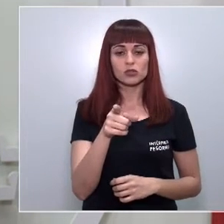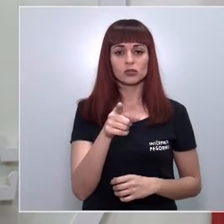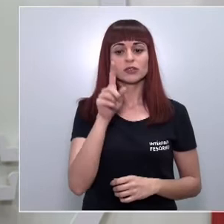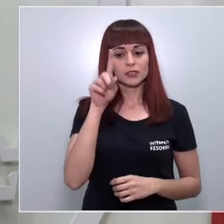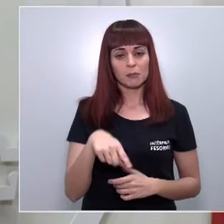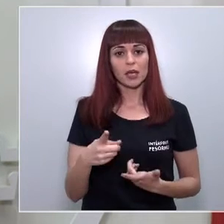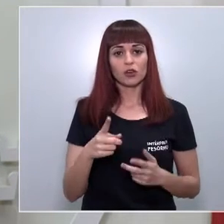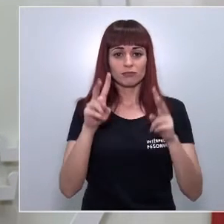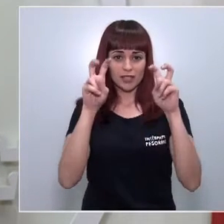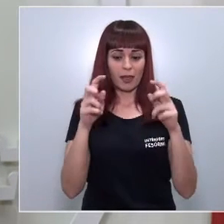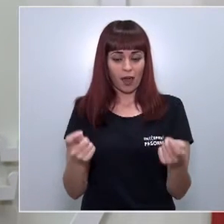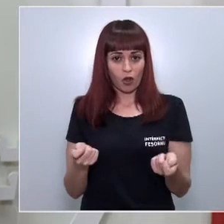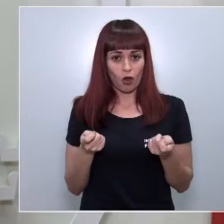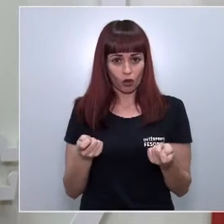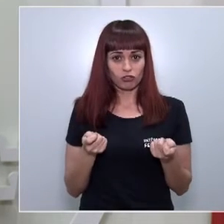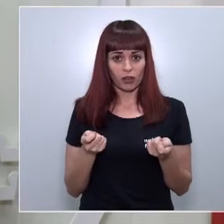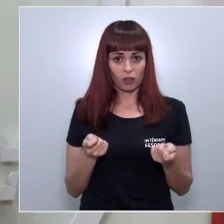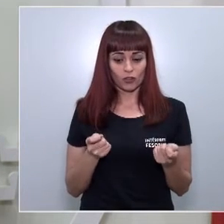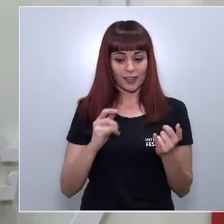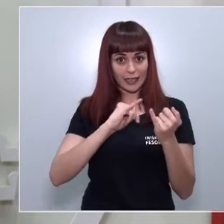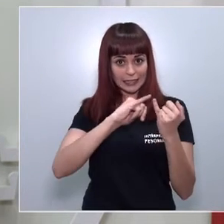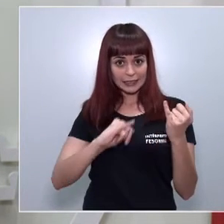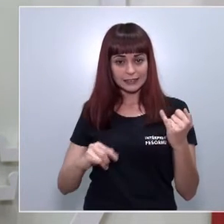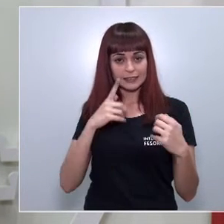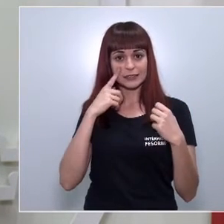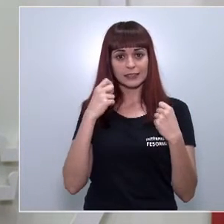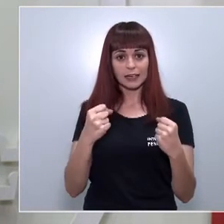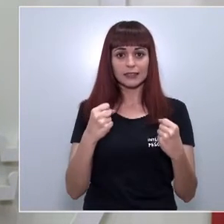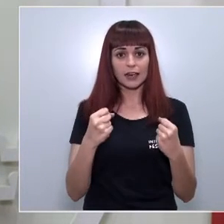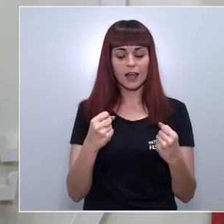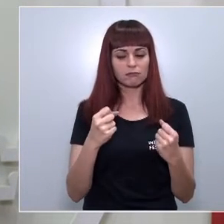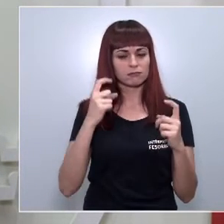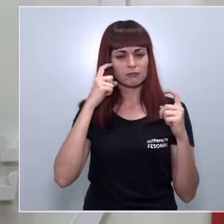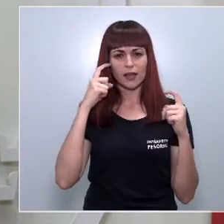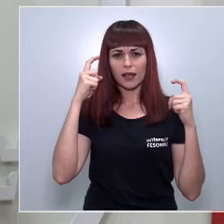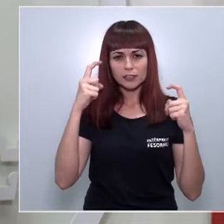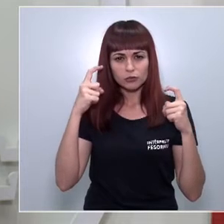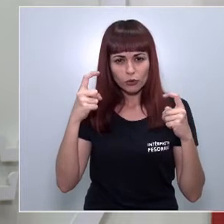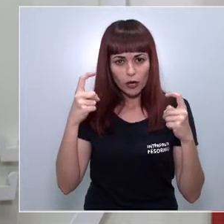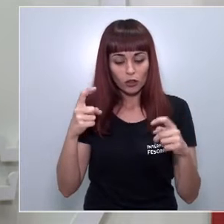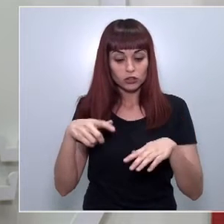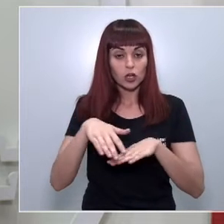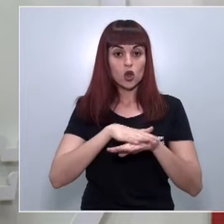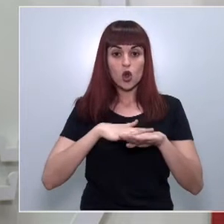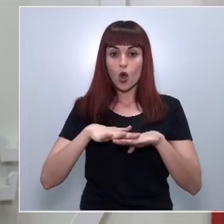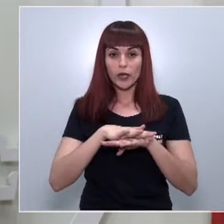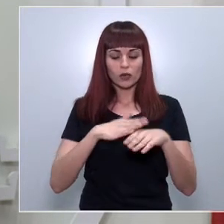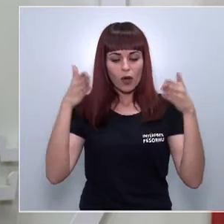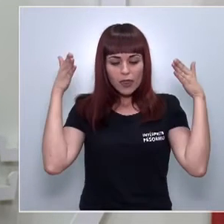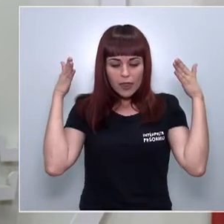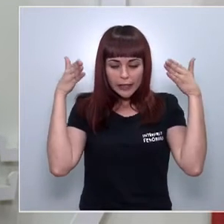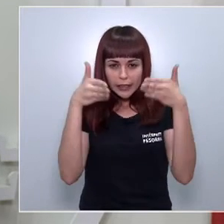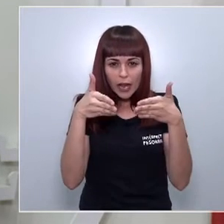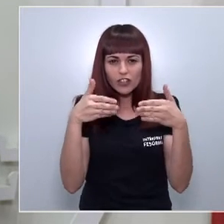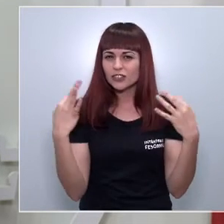junto a la contención de esta crisis sanitaria, todos los esfuerzos de este Gobierno se centran